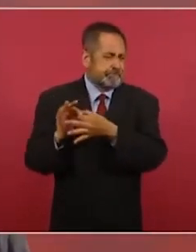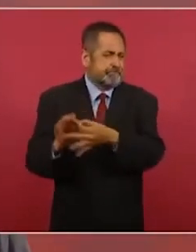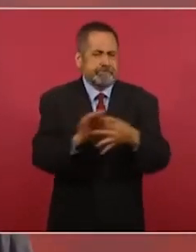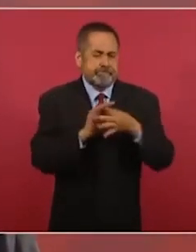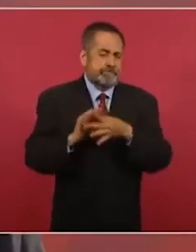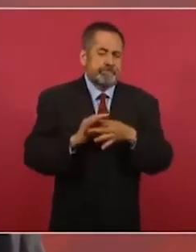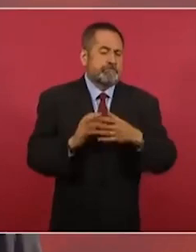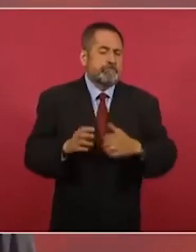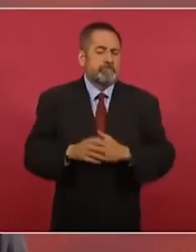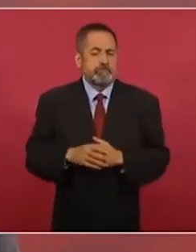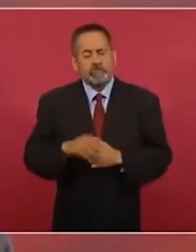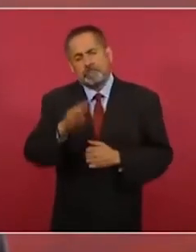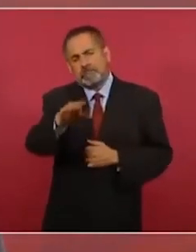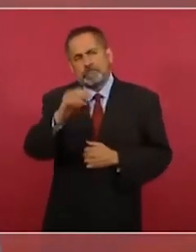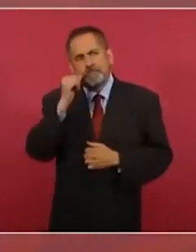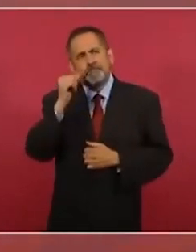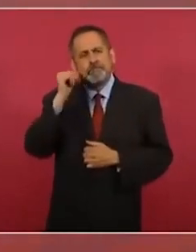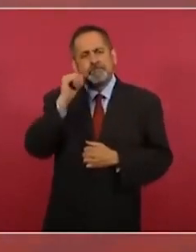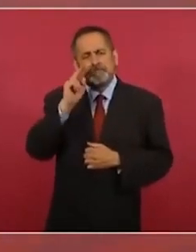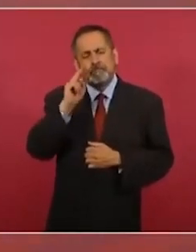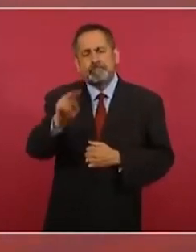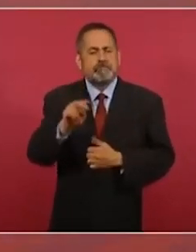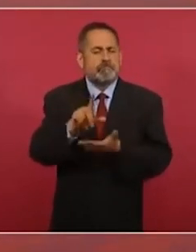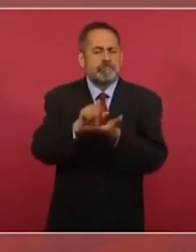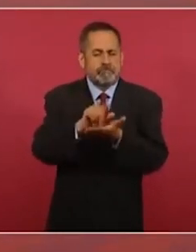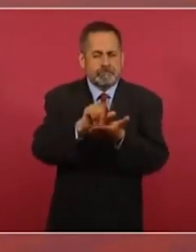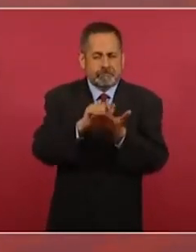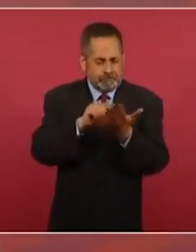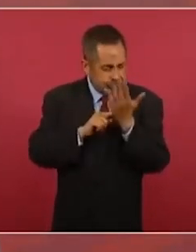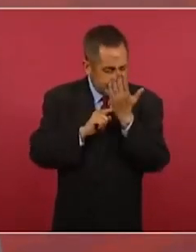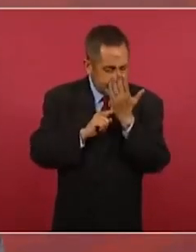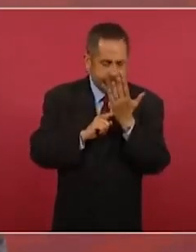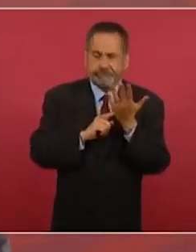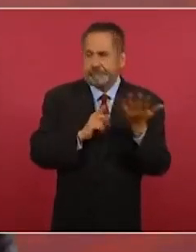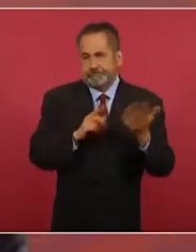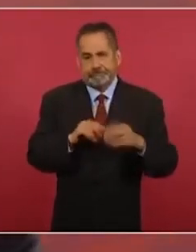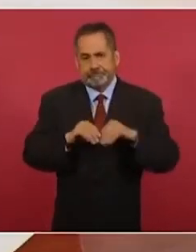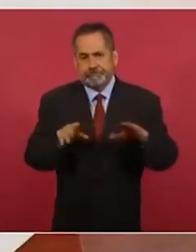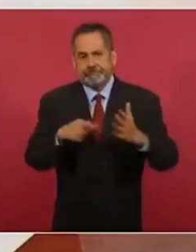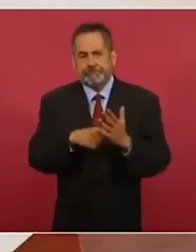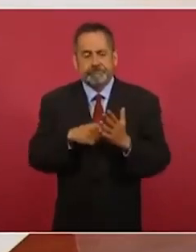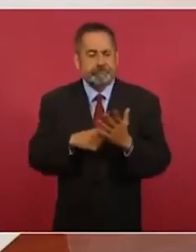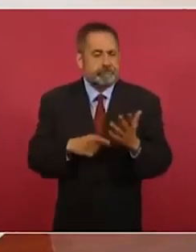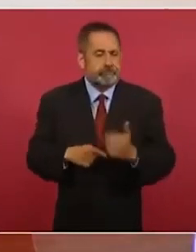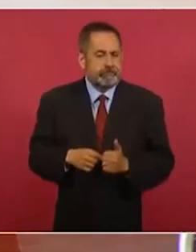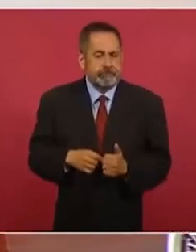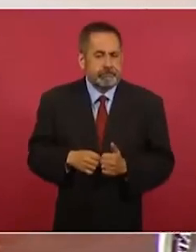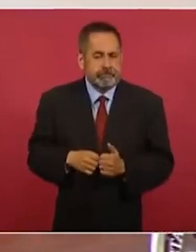Ayer veía yo un Twitter de…